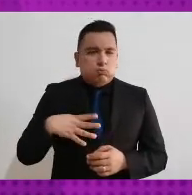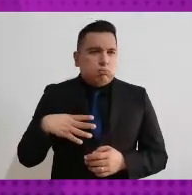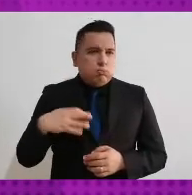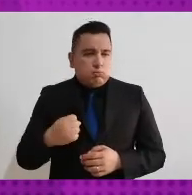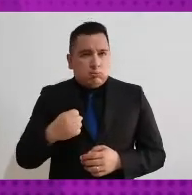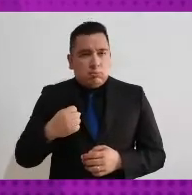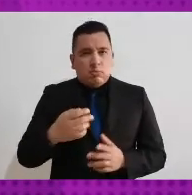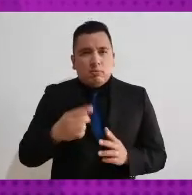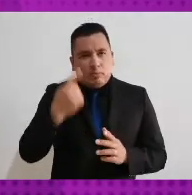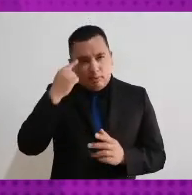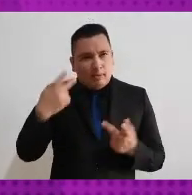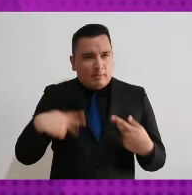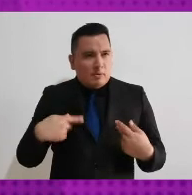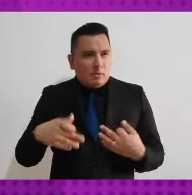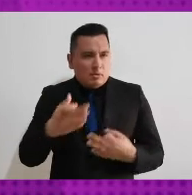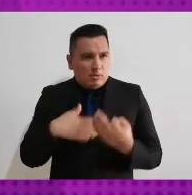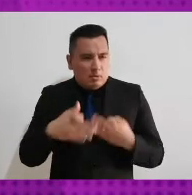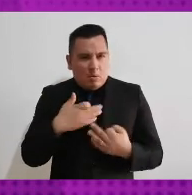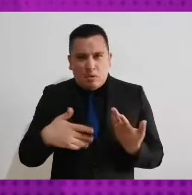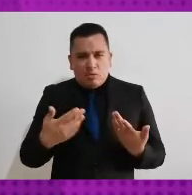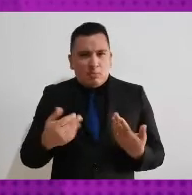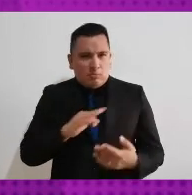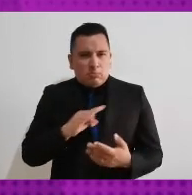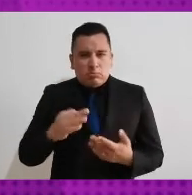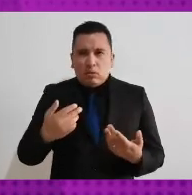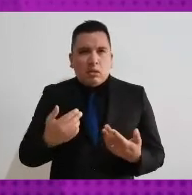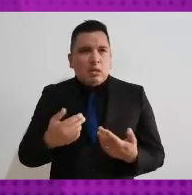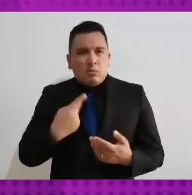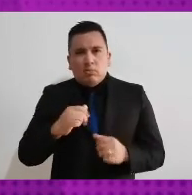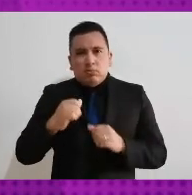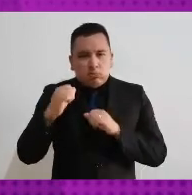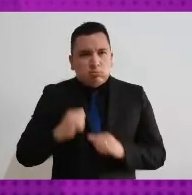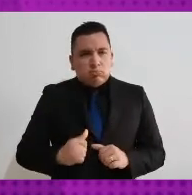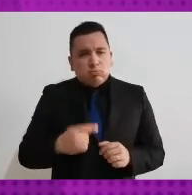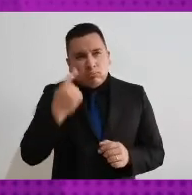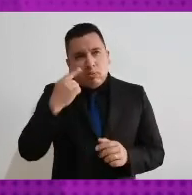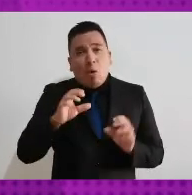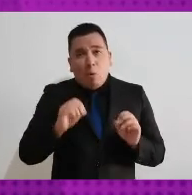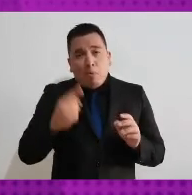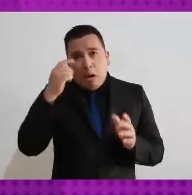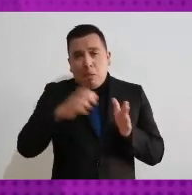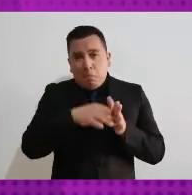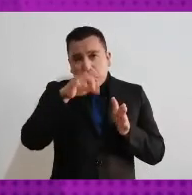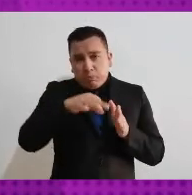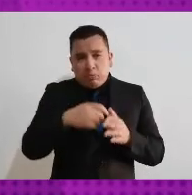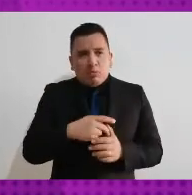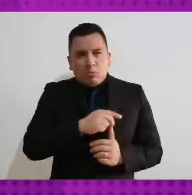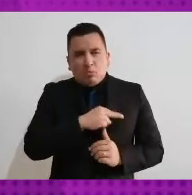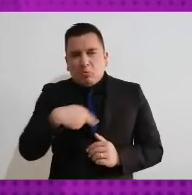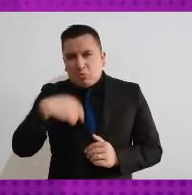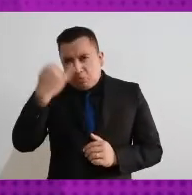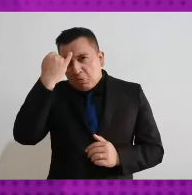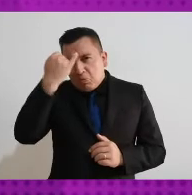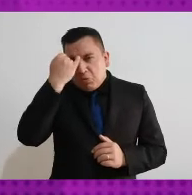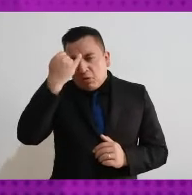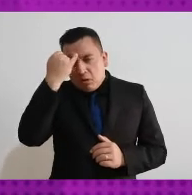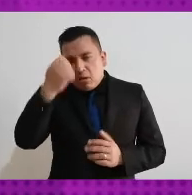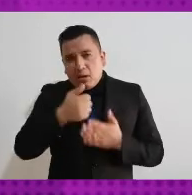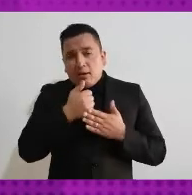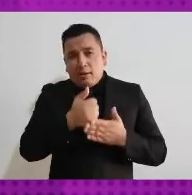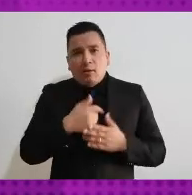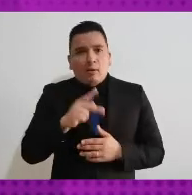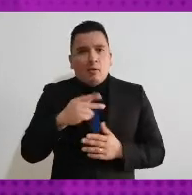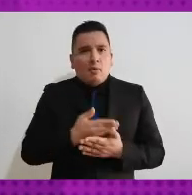garantizaran la accesibilidad de las personas con discapacidad para poder ejercer su derecho a votar yo creo que lo más innovador que